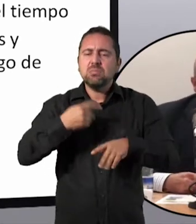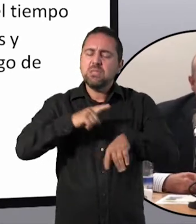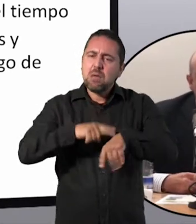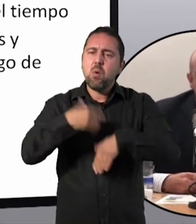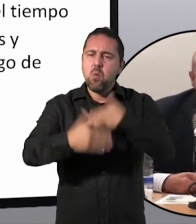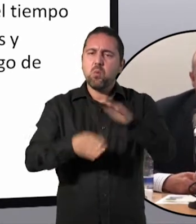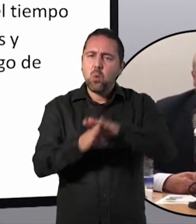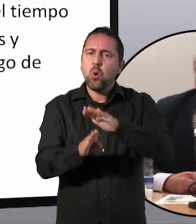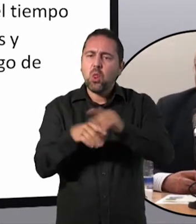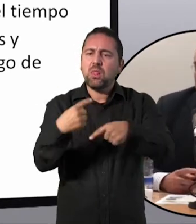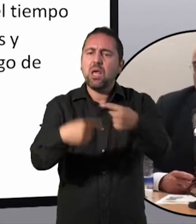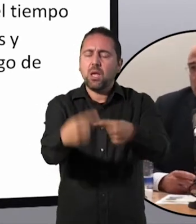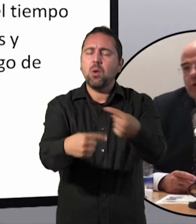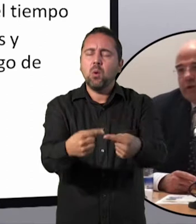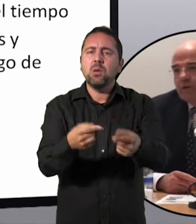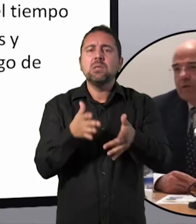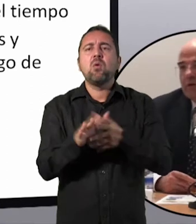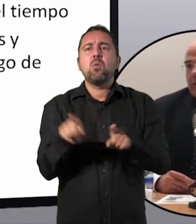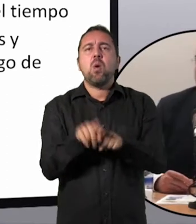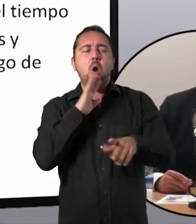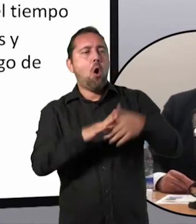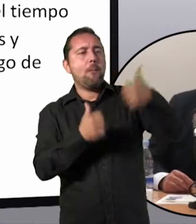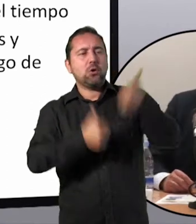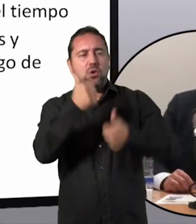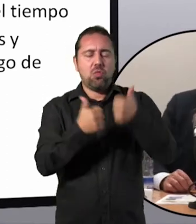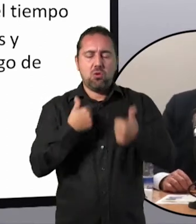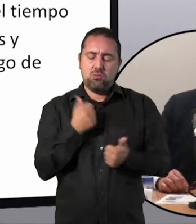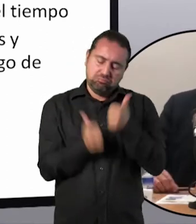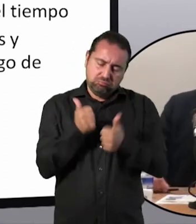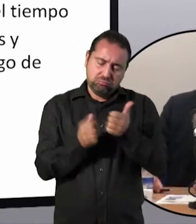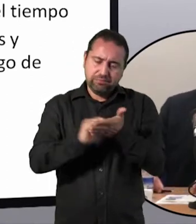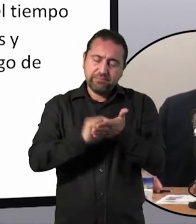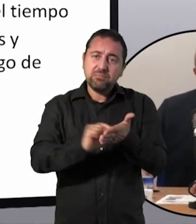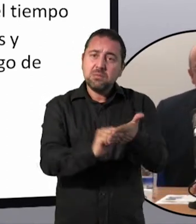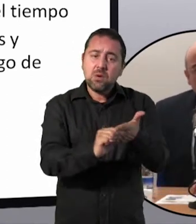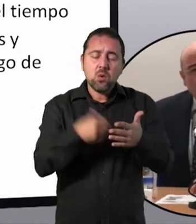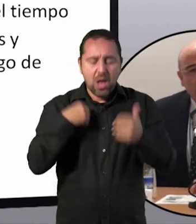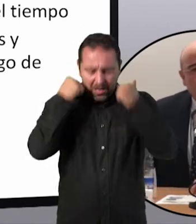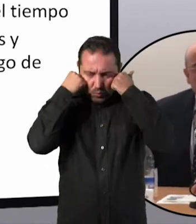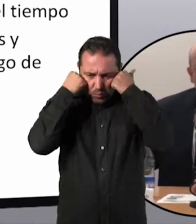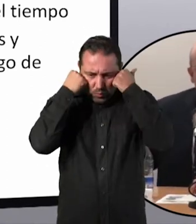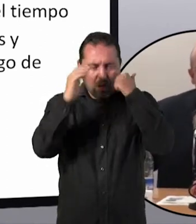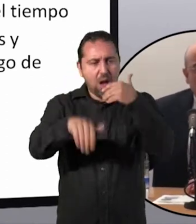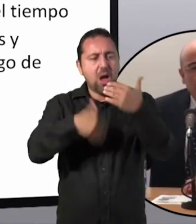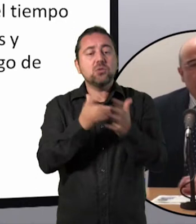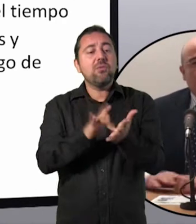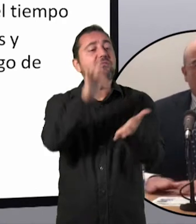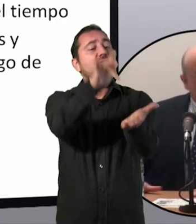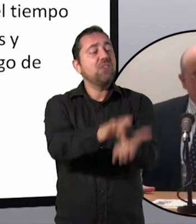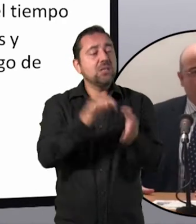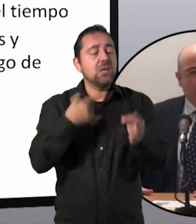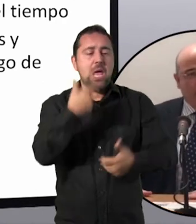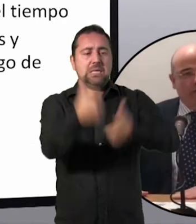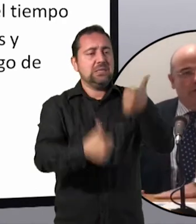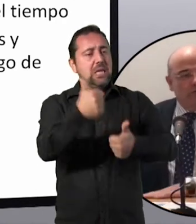Es decir, no es una oposición, que vayamos a estudiar hasta no sé qué fecha, haya un examen